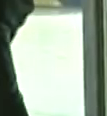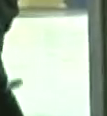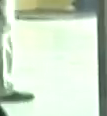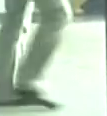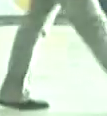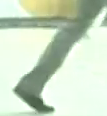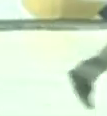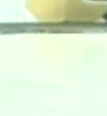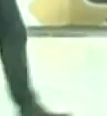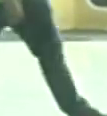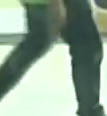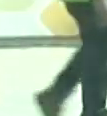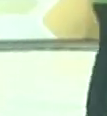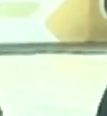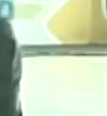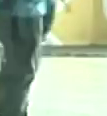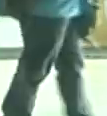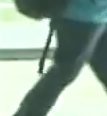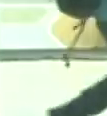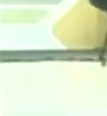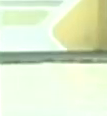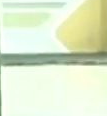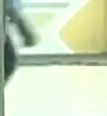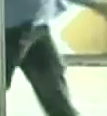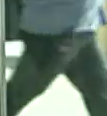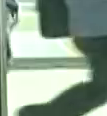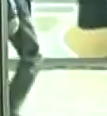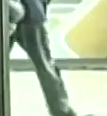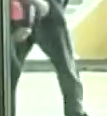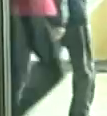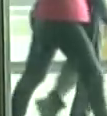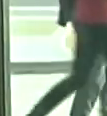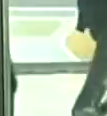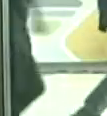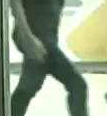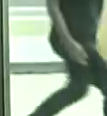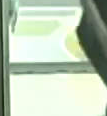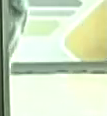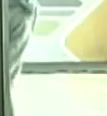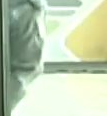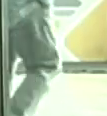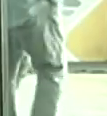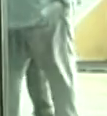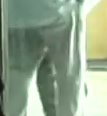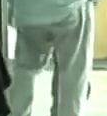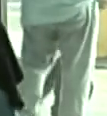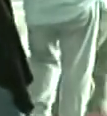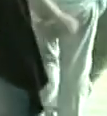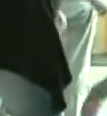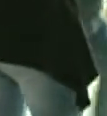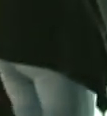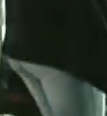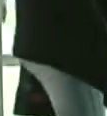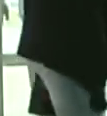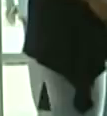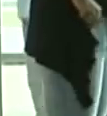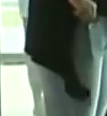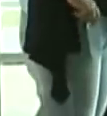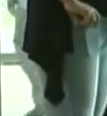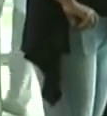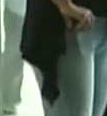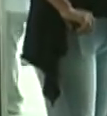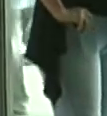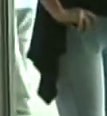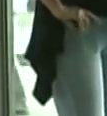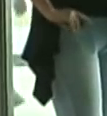a solicitar que sea aplicada la ley orgánica de procesos electorales en su artículo 75 y 79 en donde se consagra